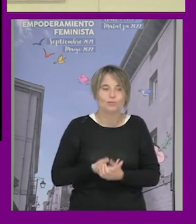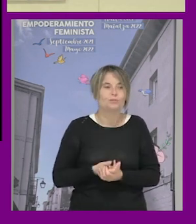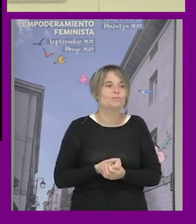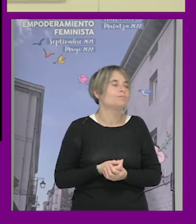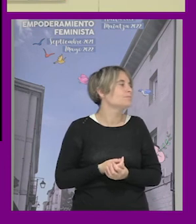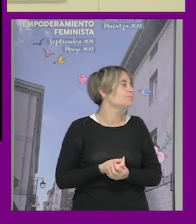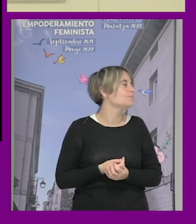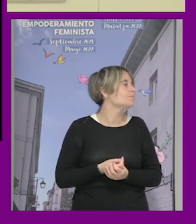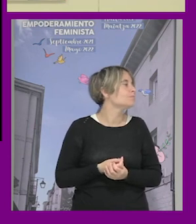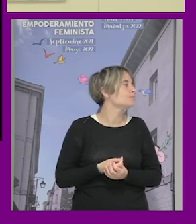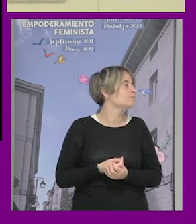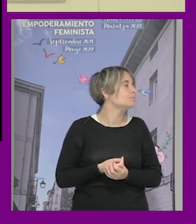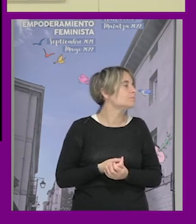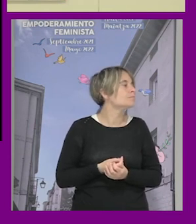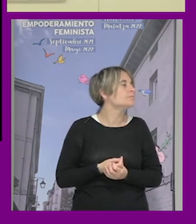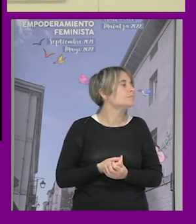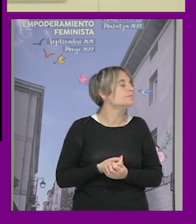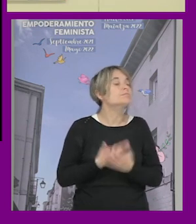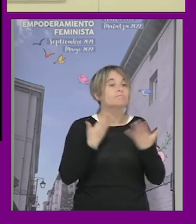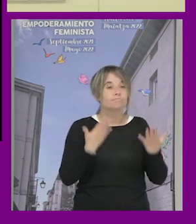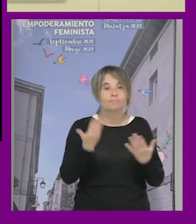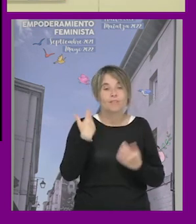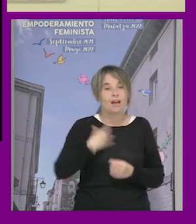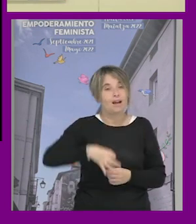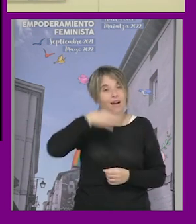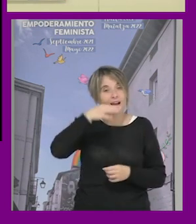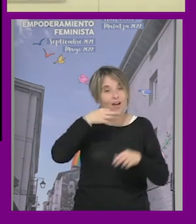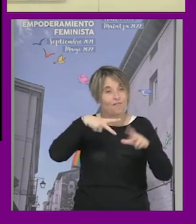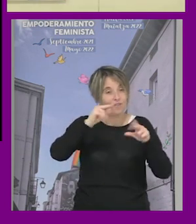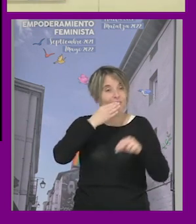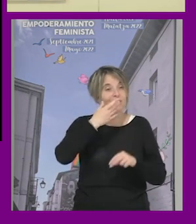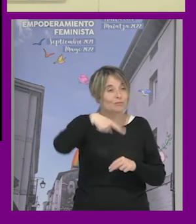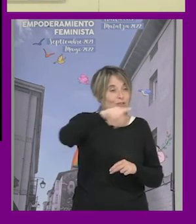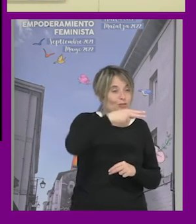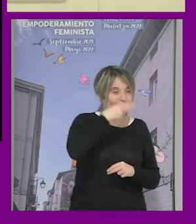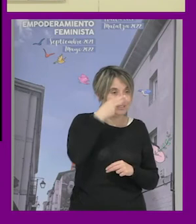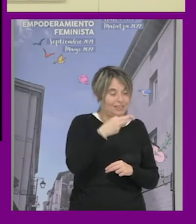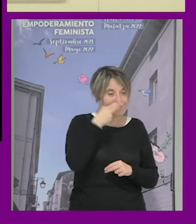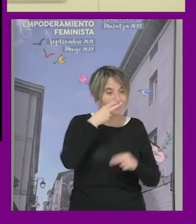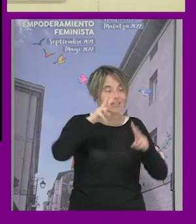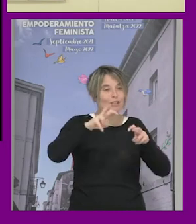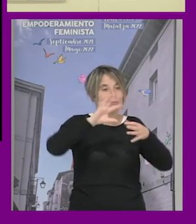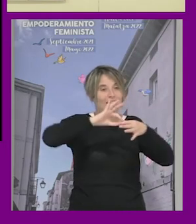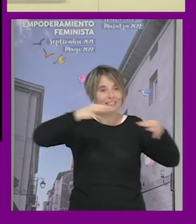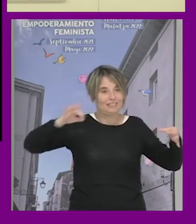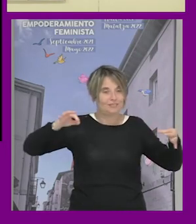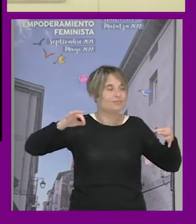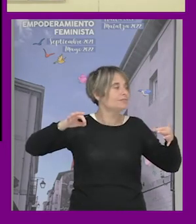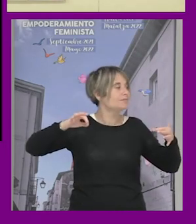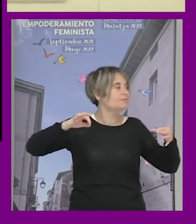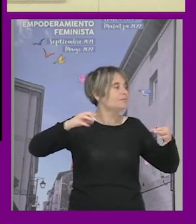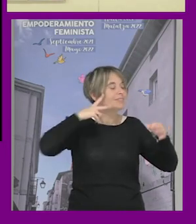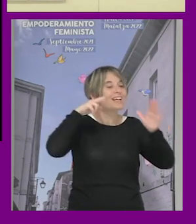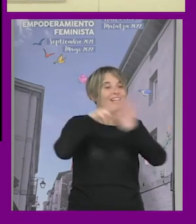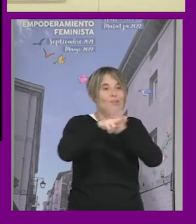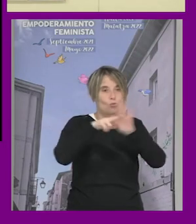vitales y para acabar si os interesara el tema de interseccionalidad os paso un par de